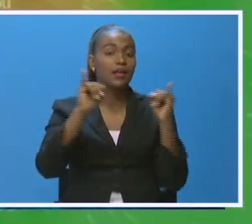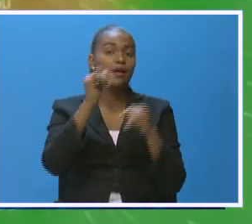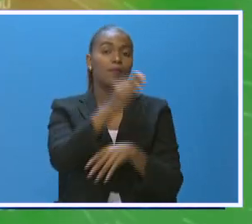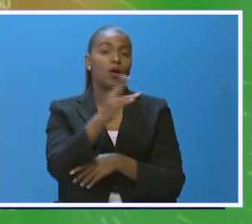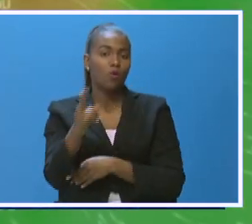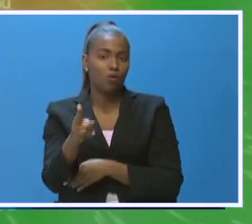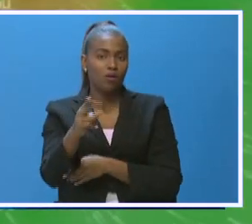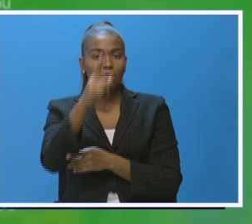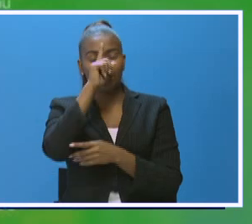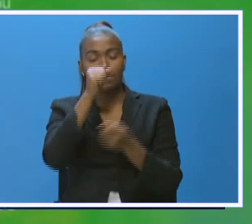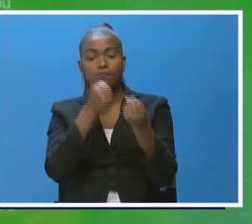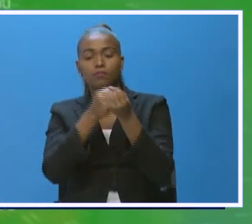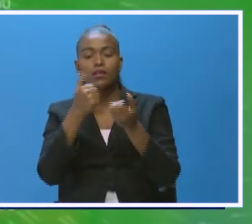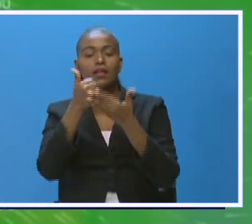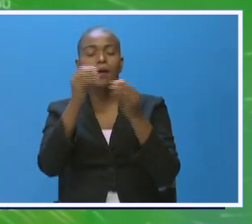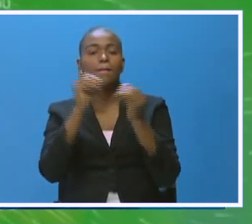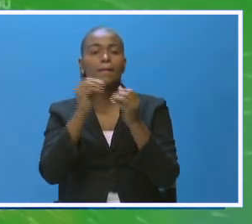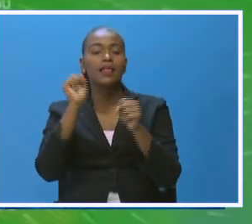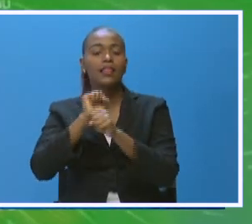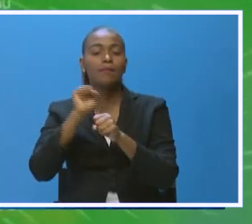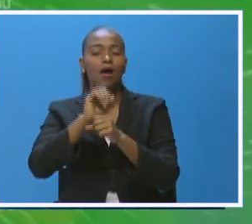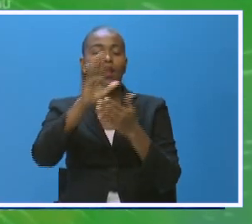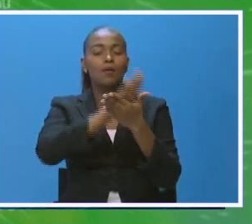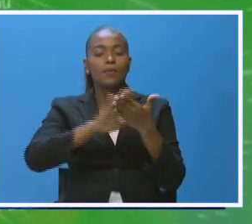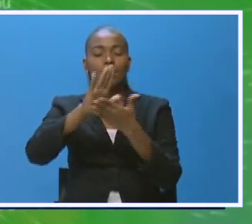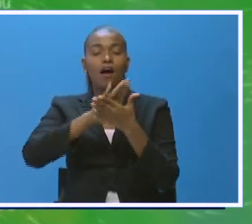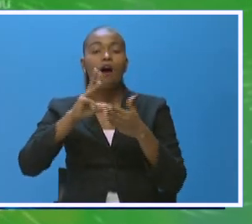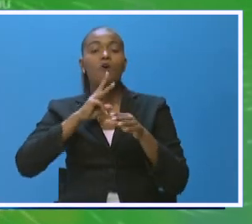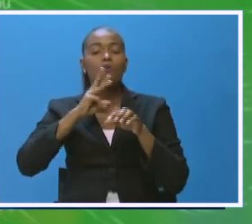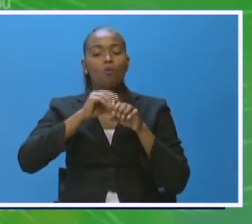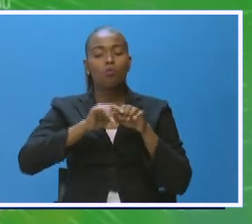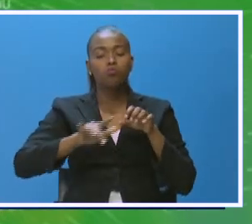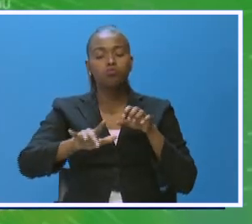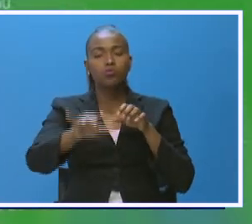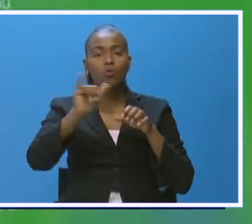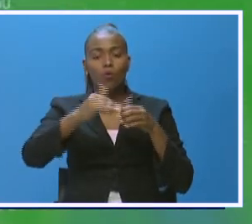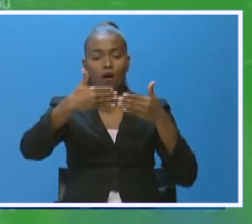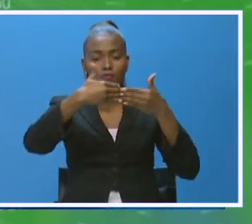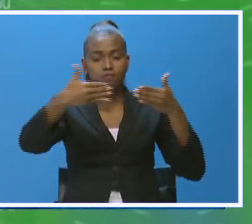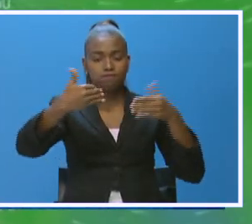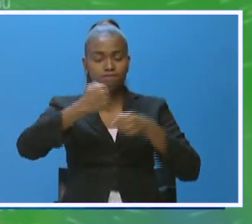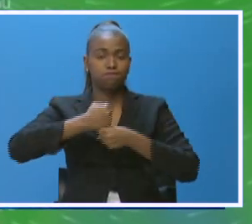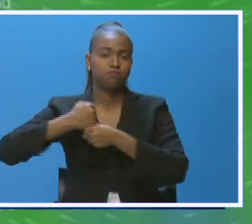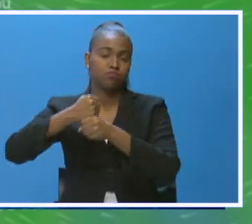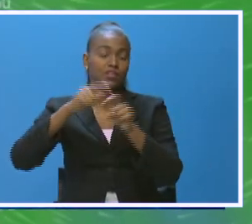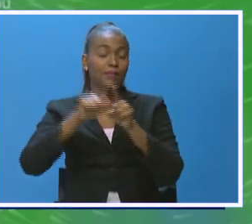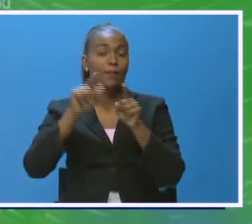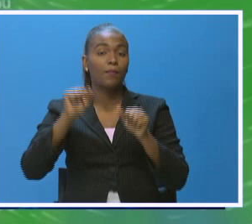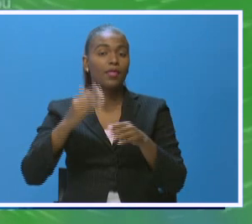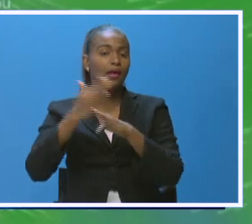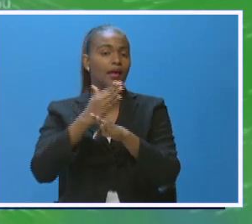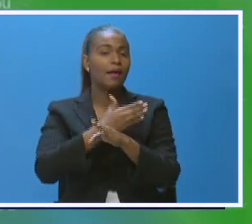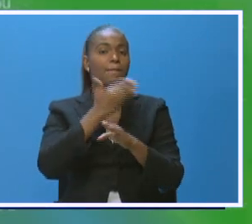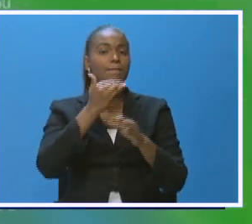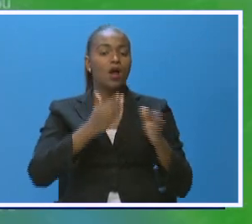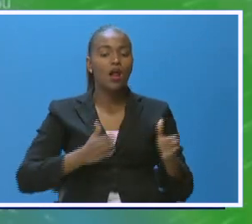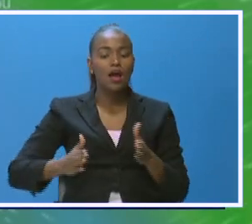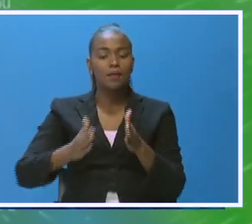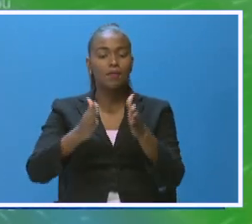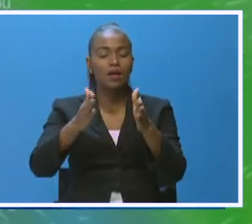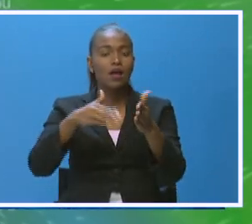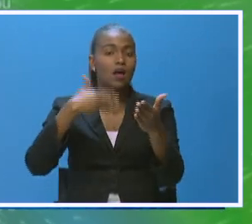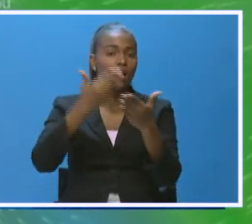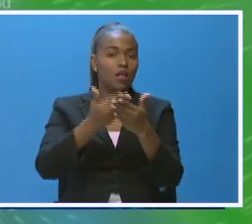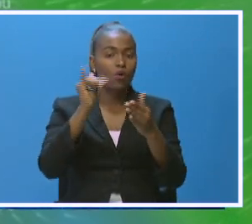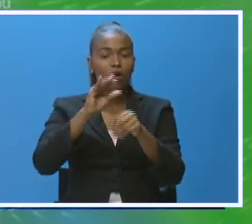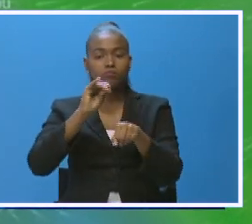y Bauruco para reforzar las labores de limpieza de canales de riego y muros de contención, además de mejorar los caminos vecinales